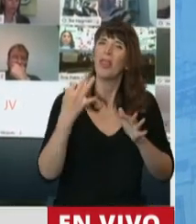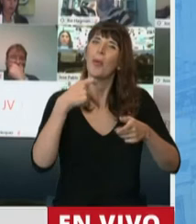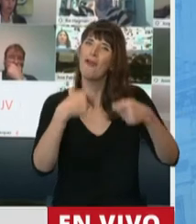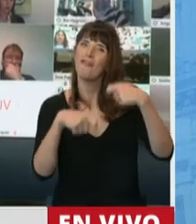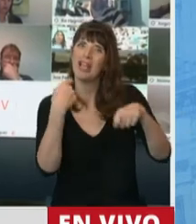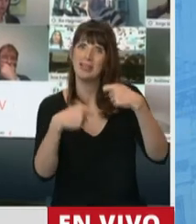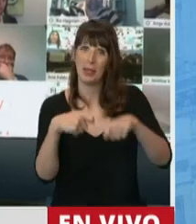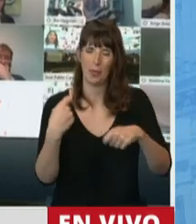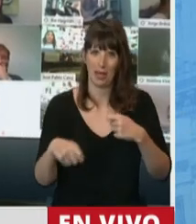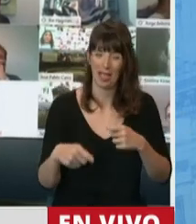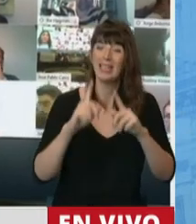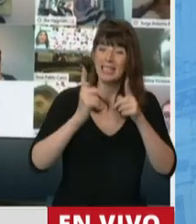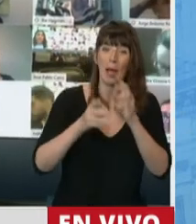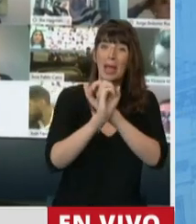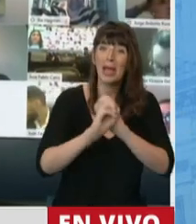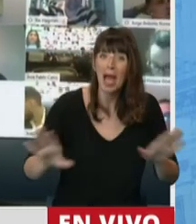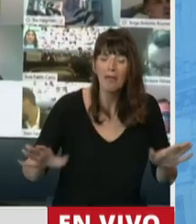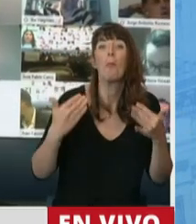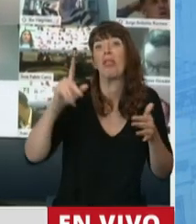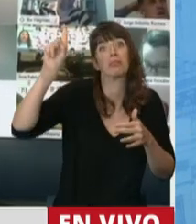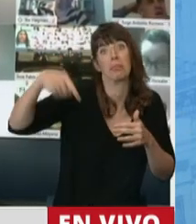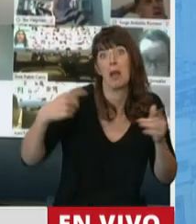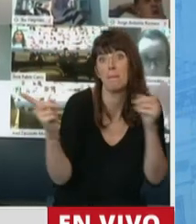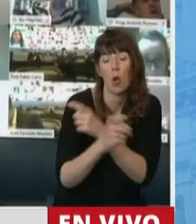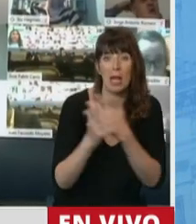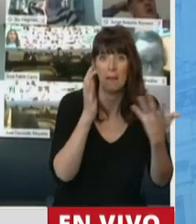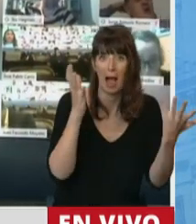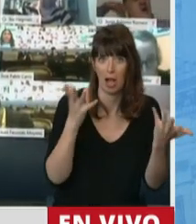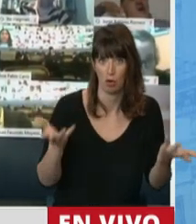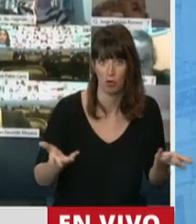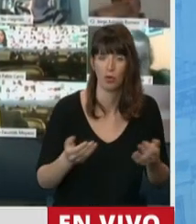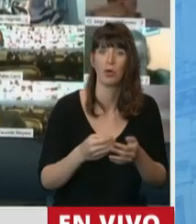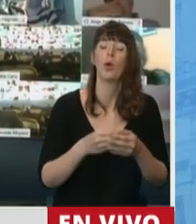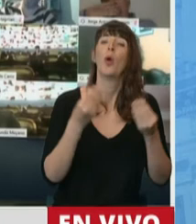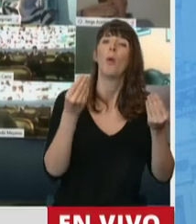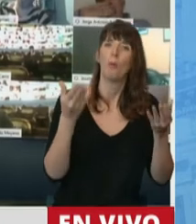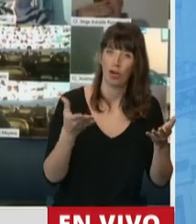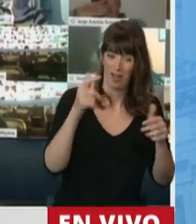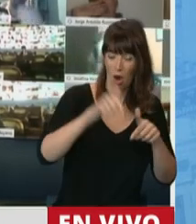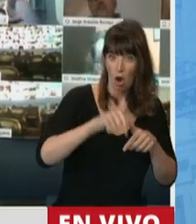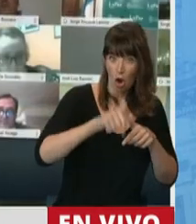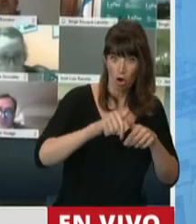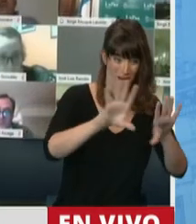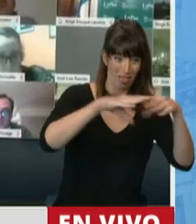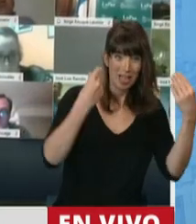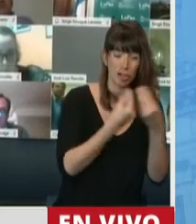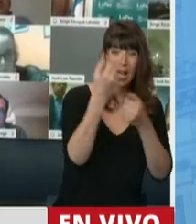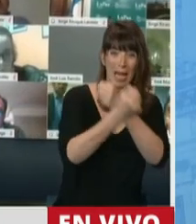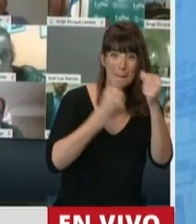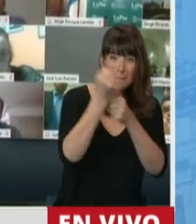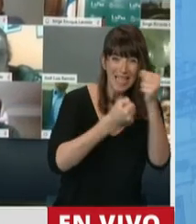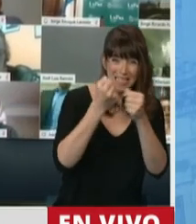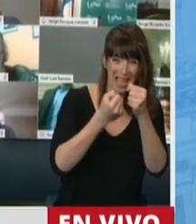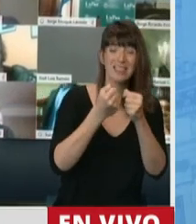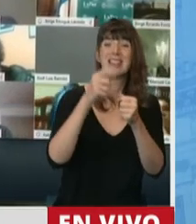más grave, que termine produciendo efectos no deseados. Porque tenemos el 75% de pymes endeudadas